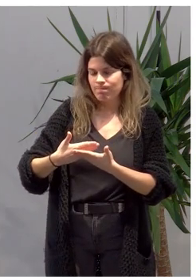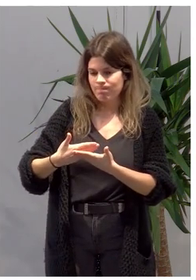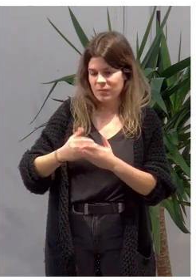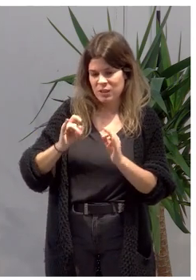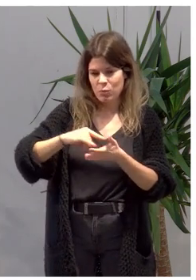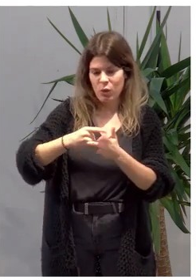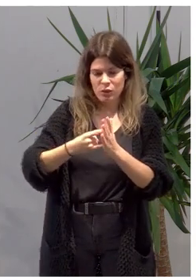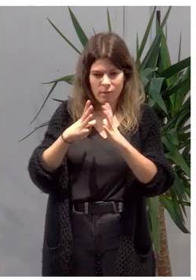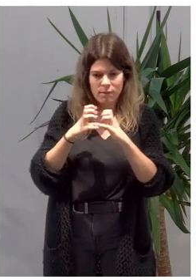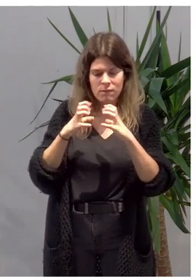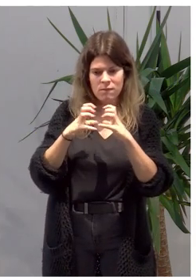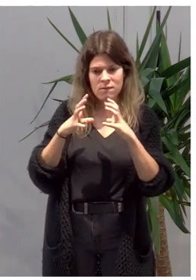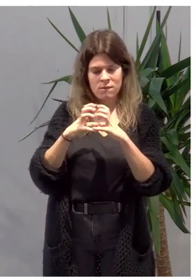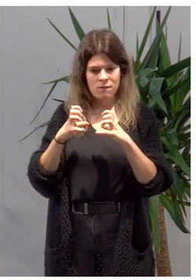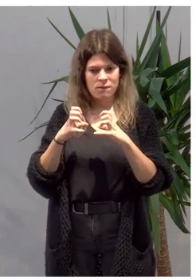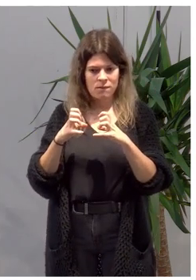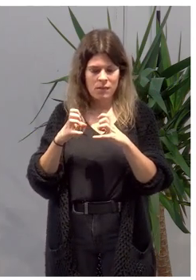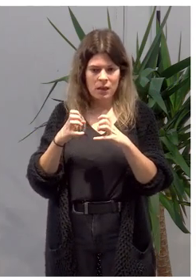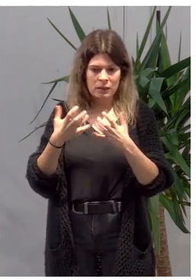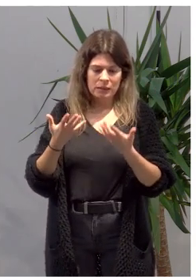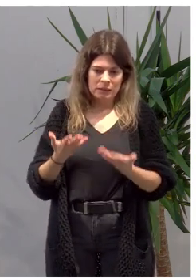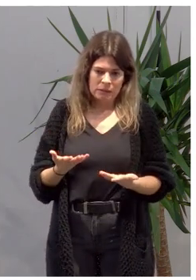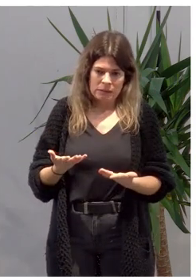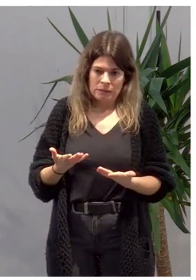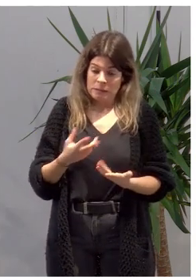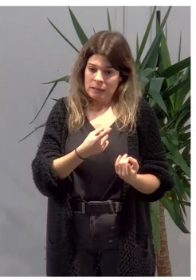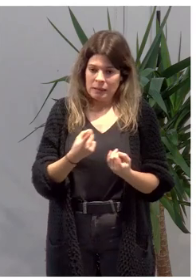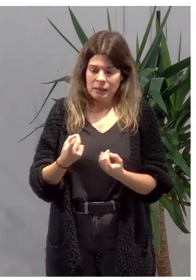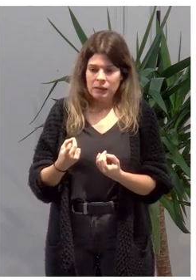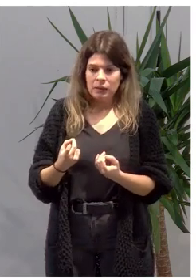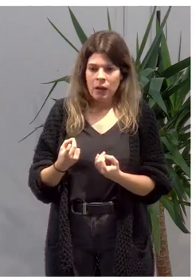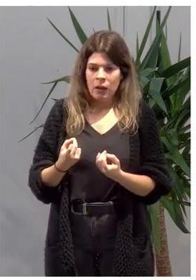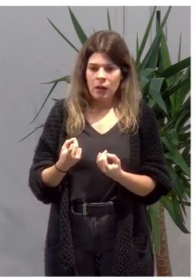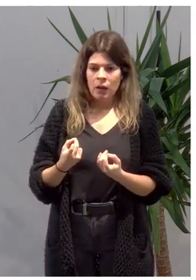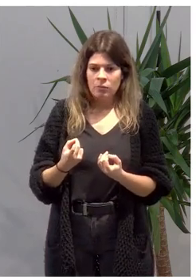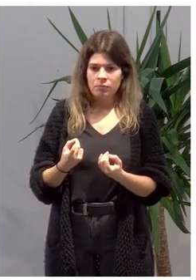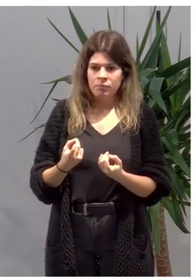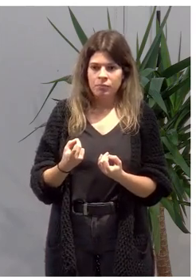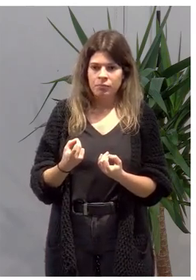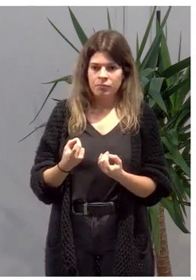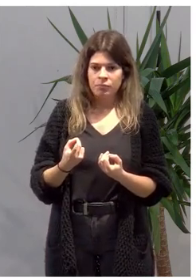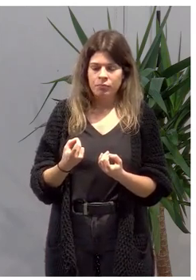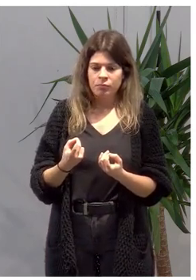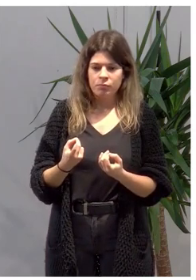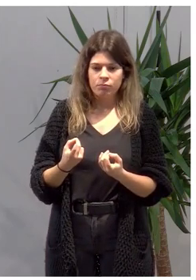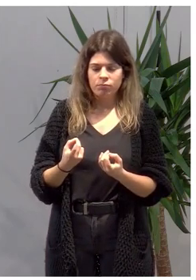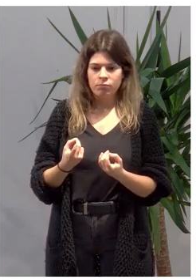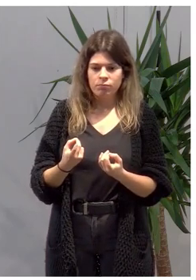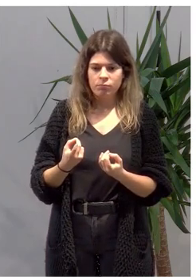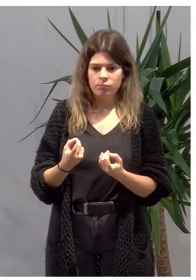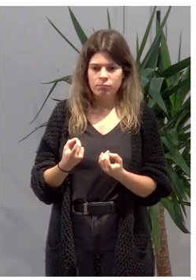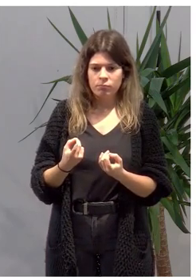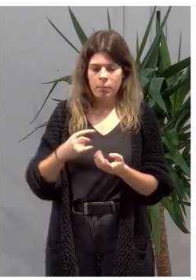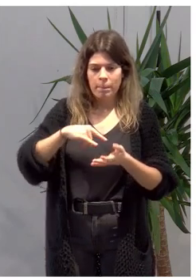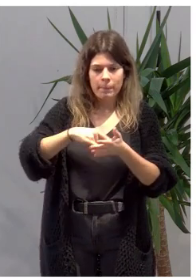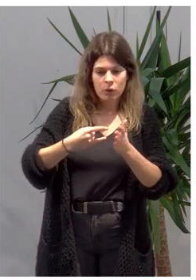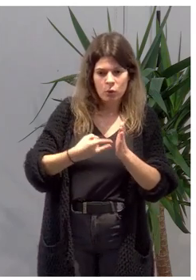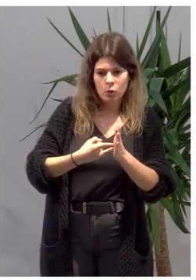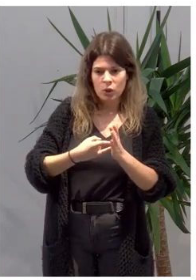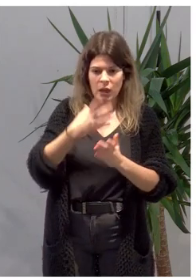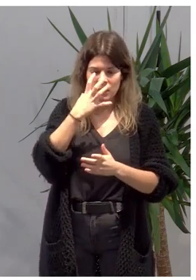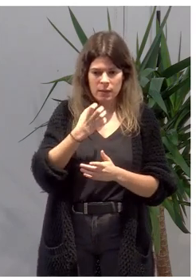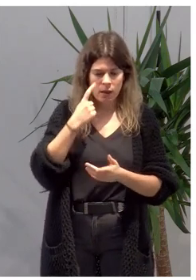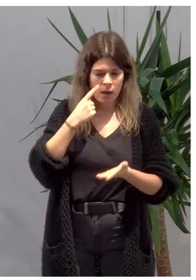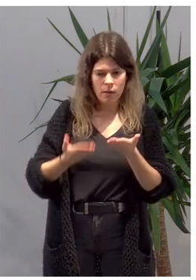proyecto tan ambicioso como el que tenemos entre manos, pues, requería llevar a cabo, pues, una metodología seria de